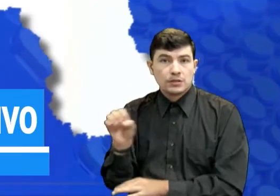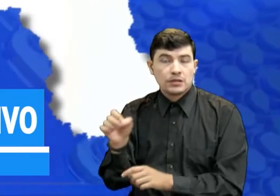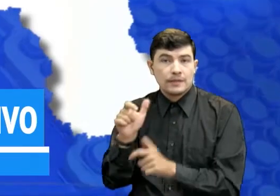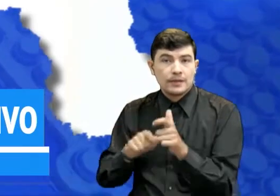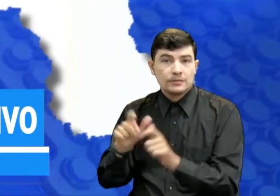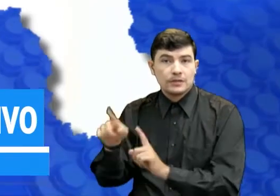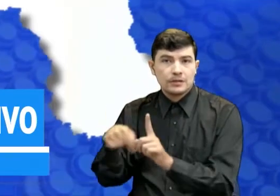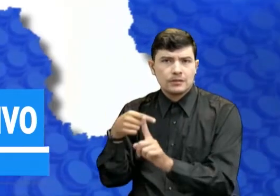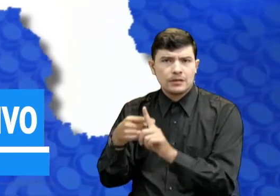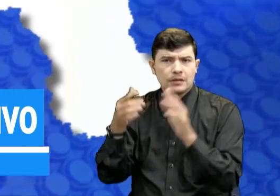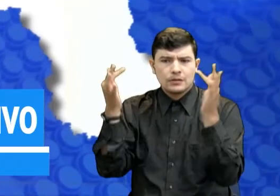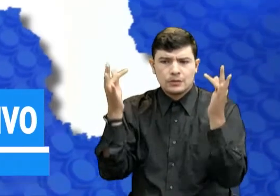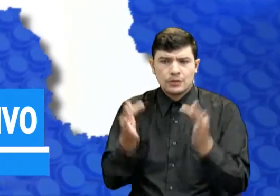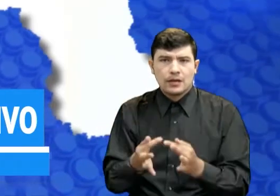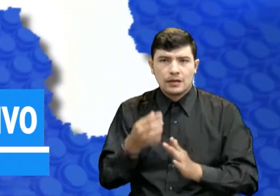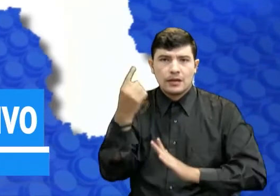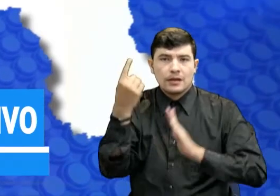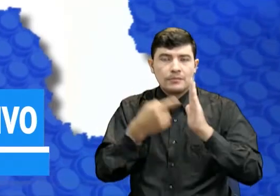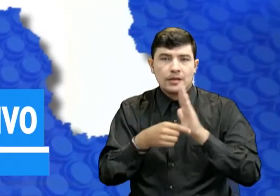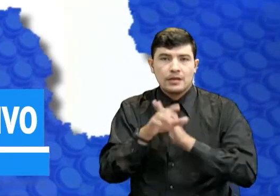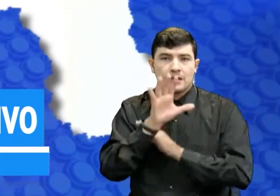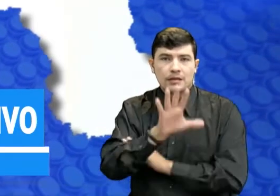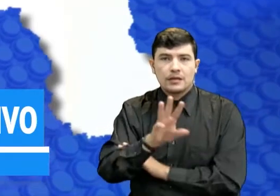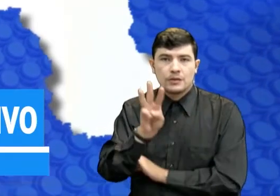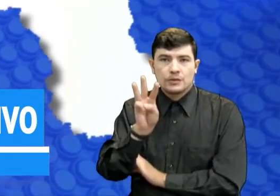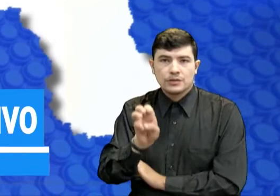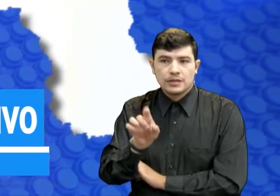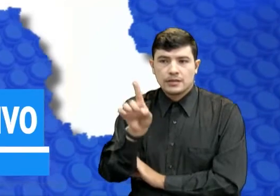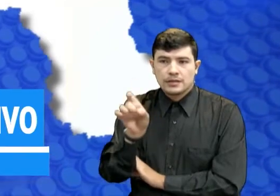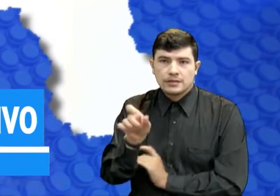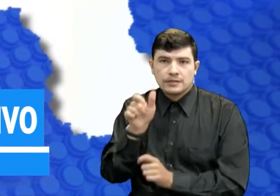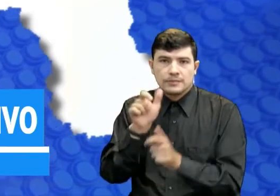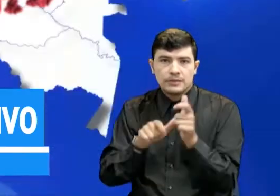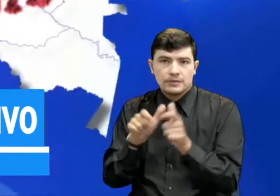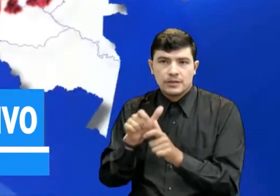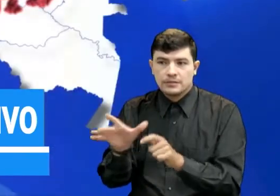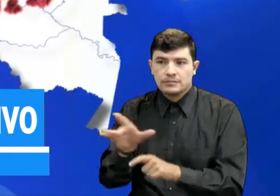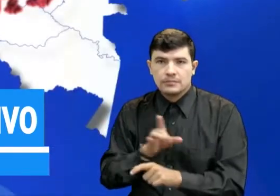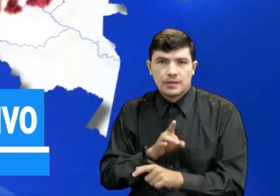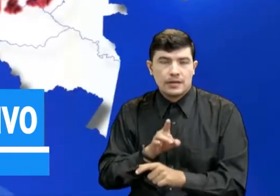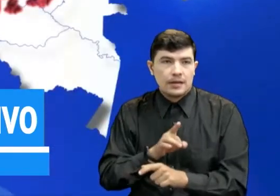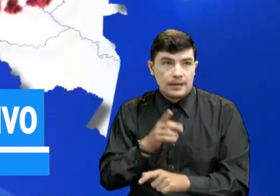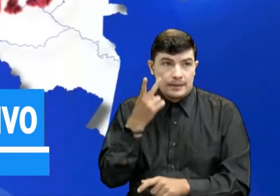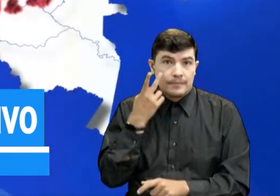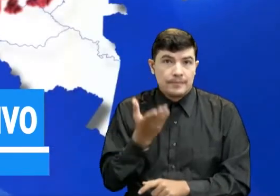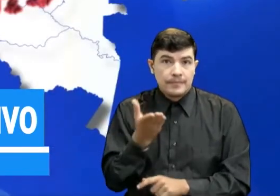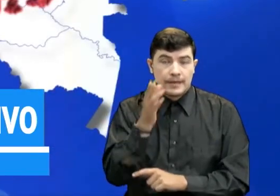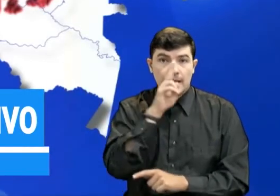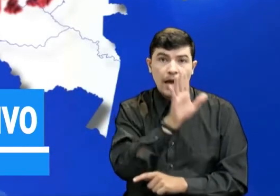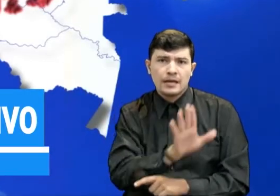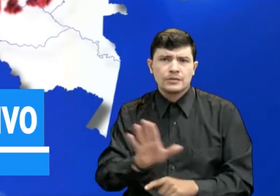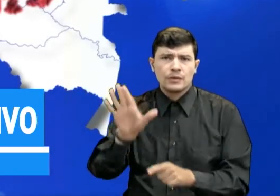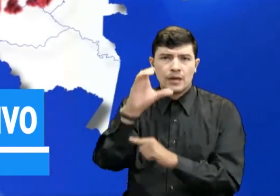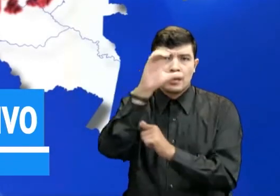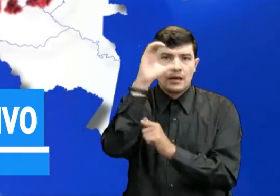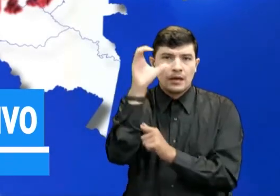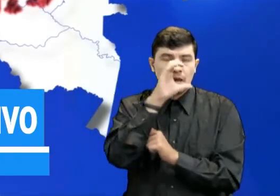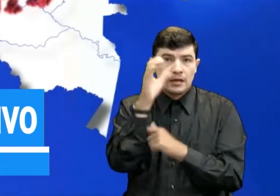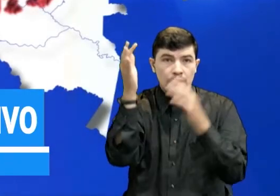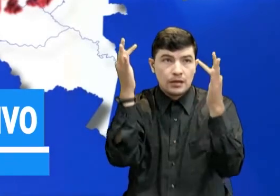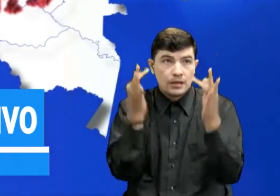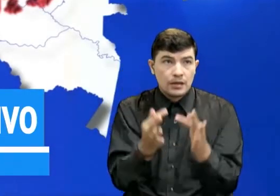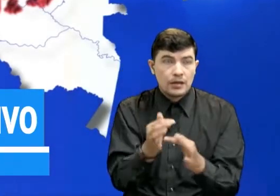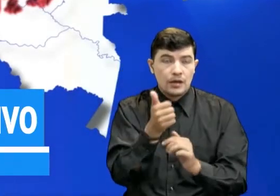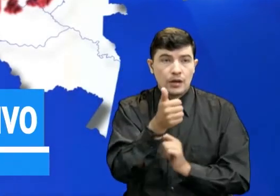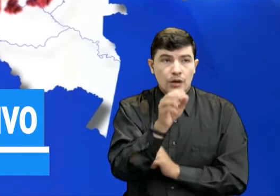llevando a un total de 1,586 casos. A nivel nacional en el país, el COVID-19 ha marcado la